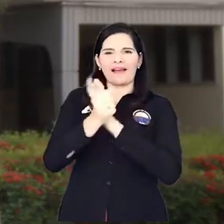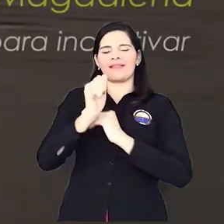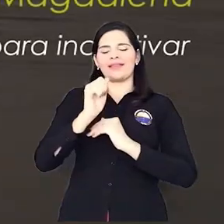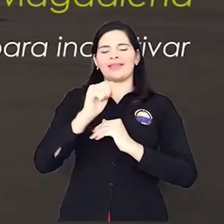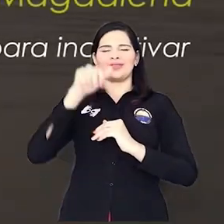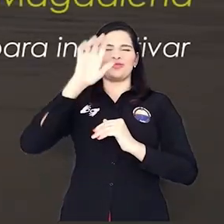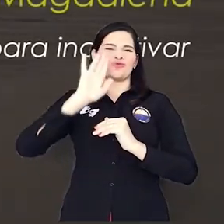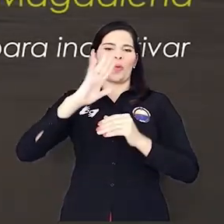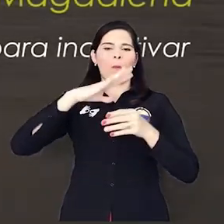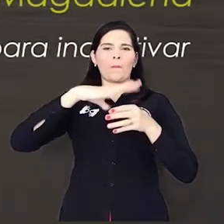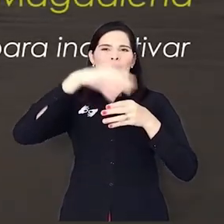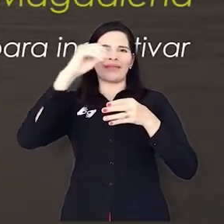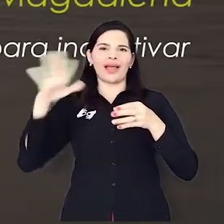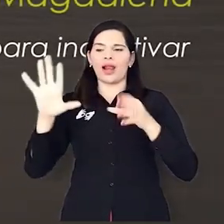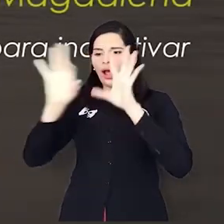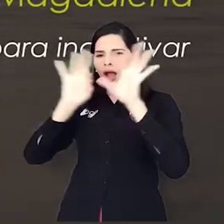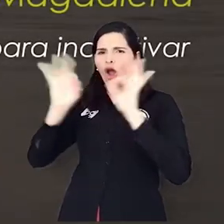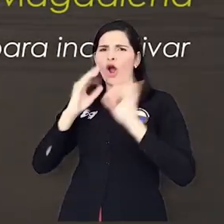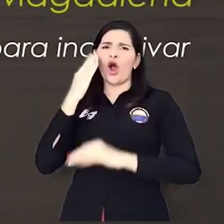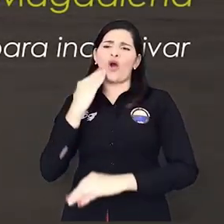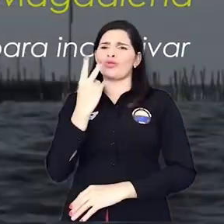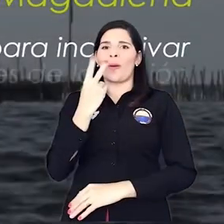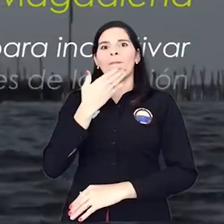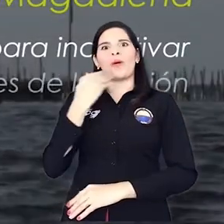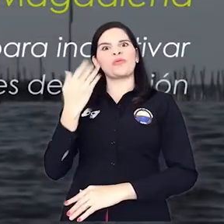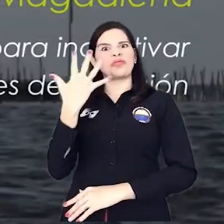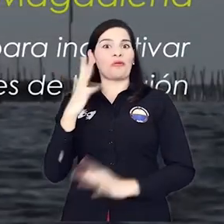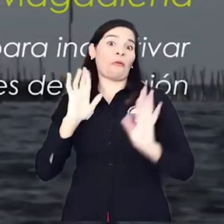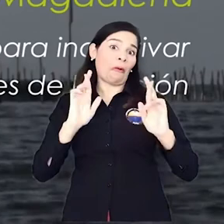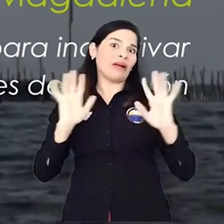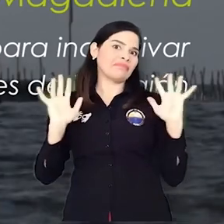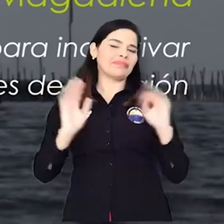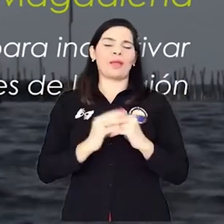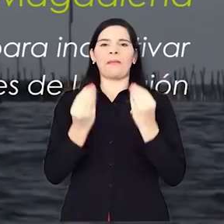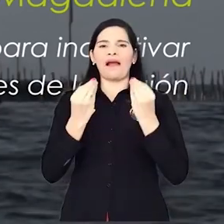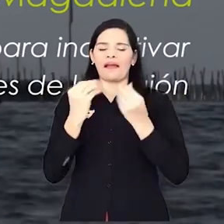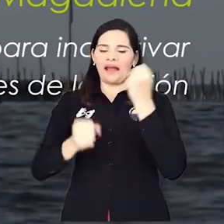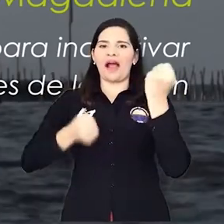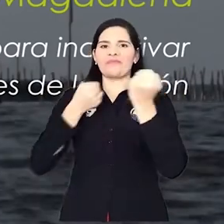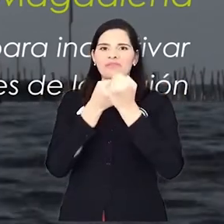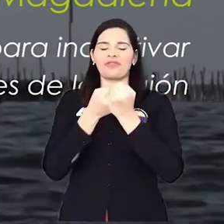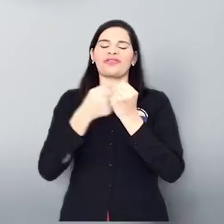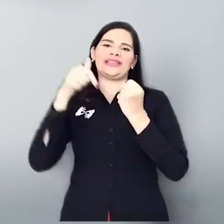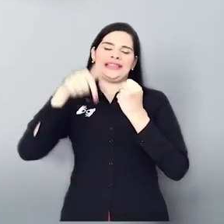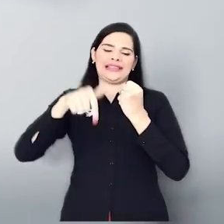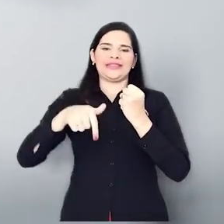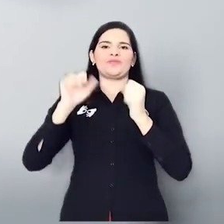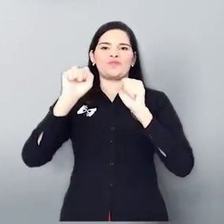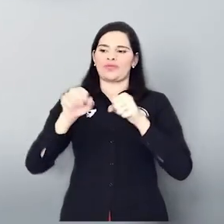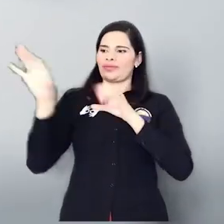de talentos Magdalena donde nosotros tenemos unos compromisos puntuales de apoyar en el